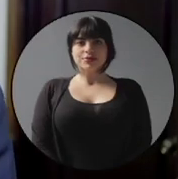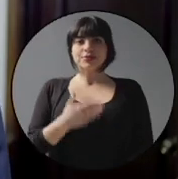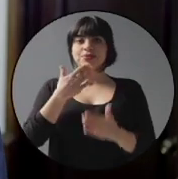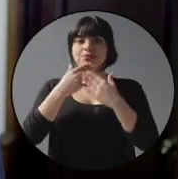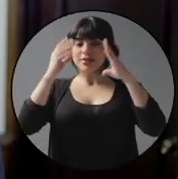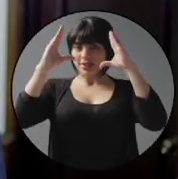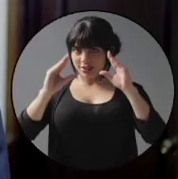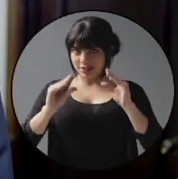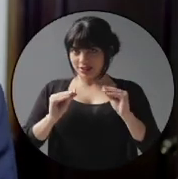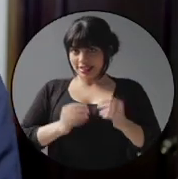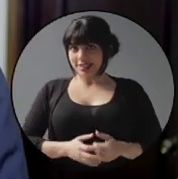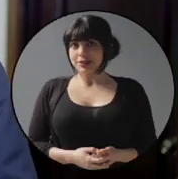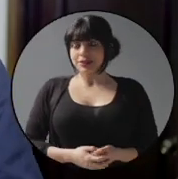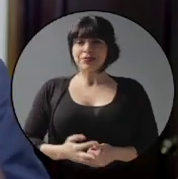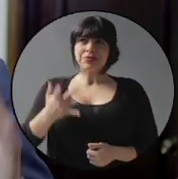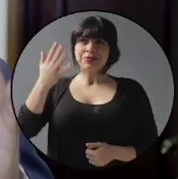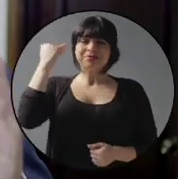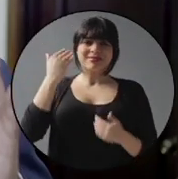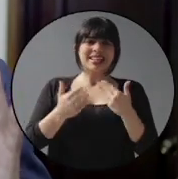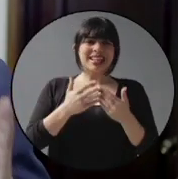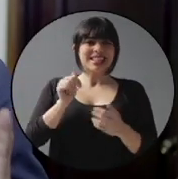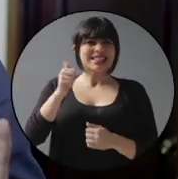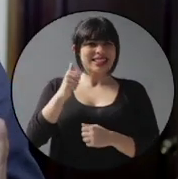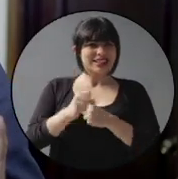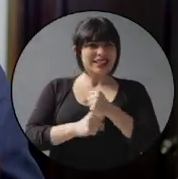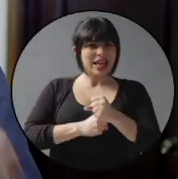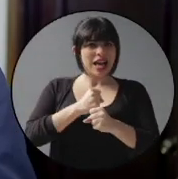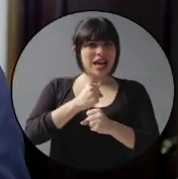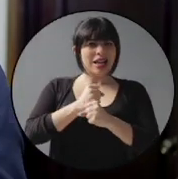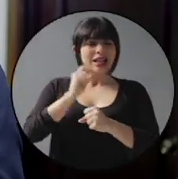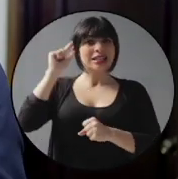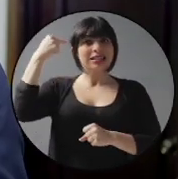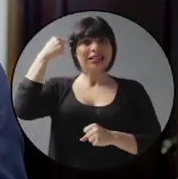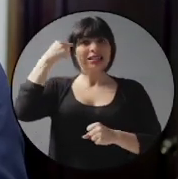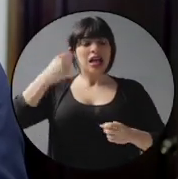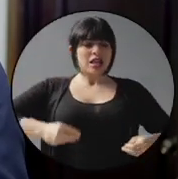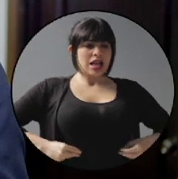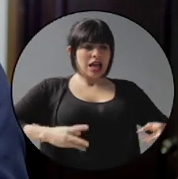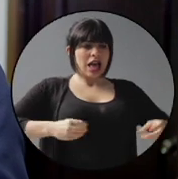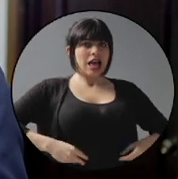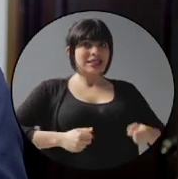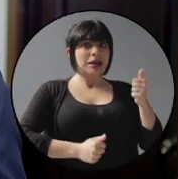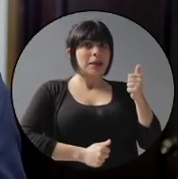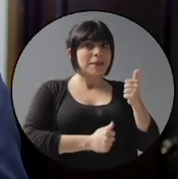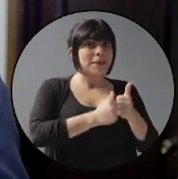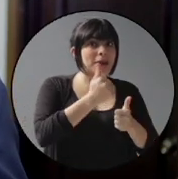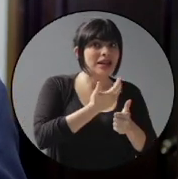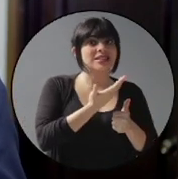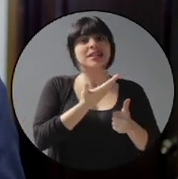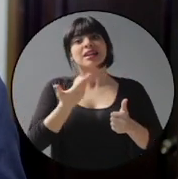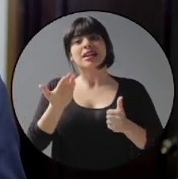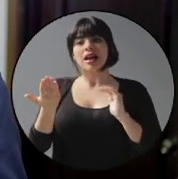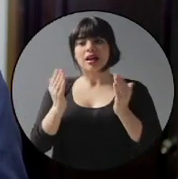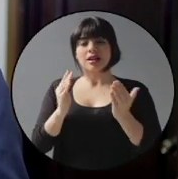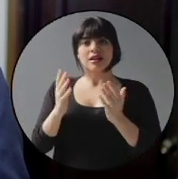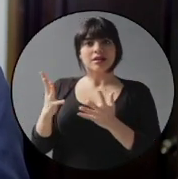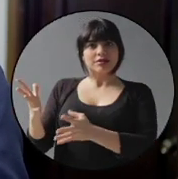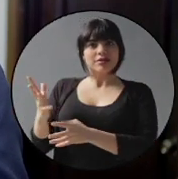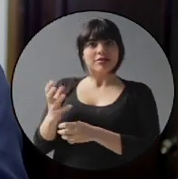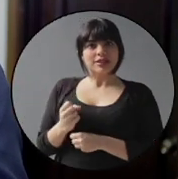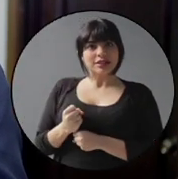Buenas noches. Desde hace casi 10 años, el Estado ha gastado más recursos de los que ha recibido.